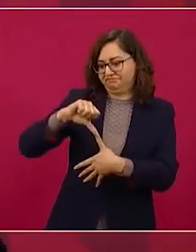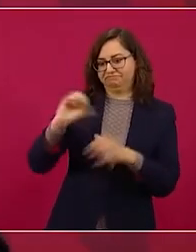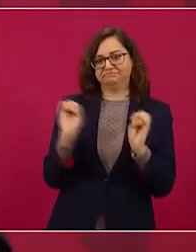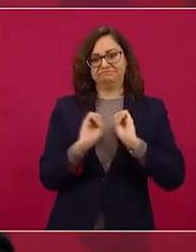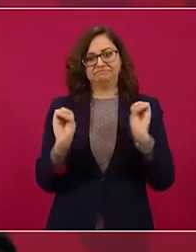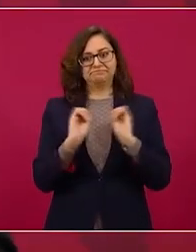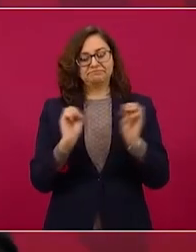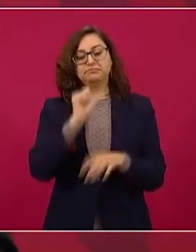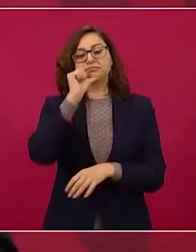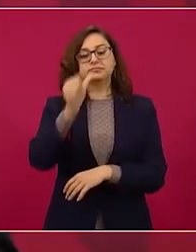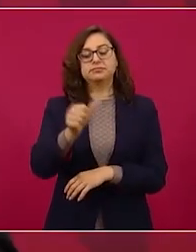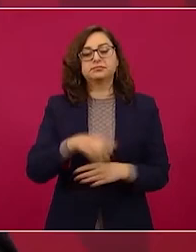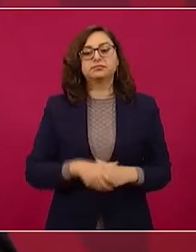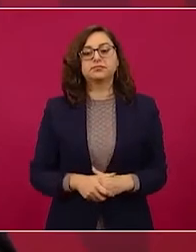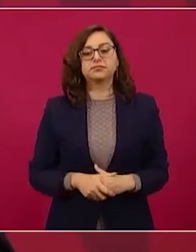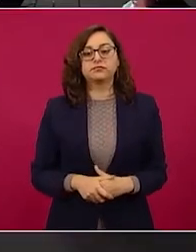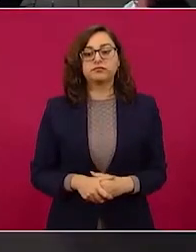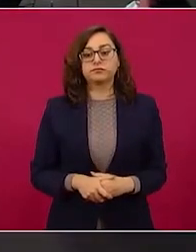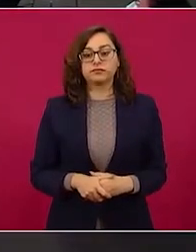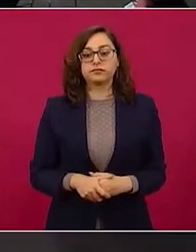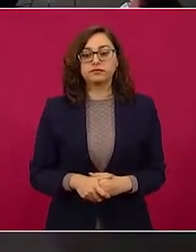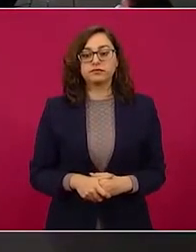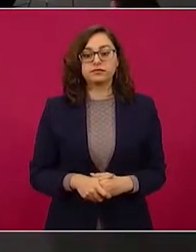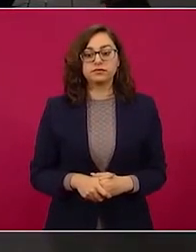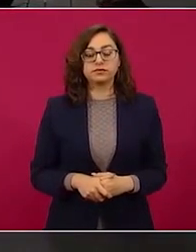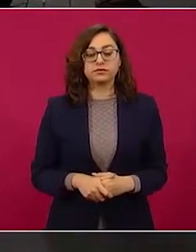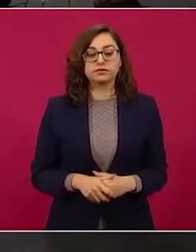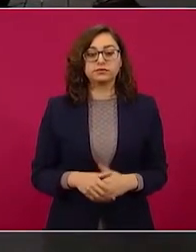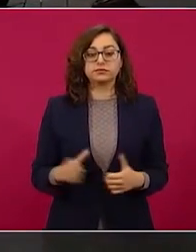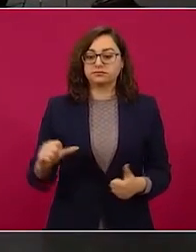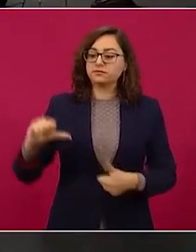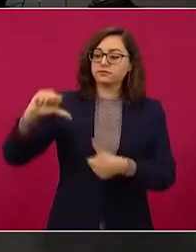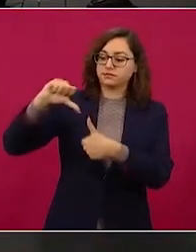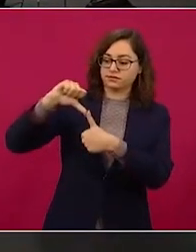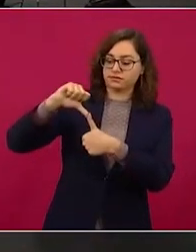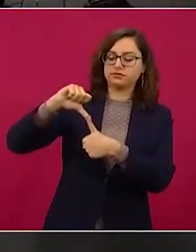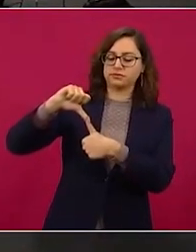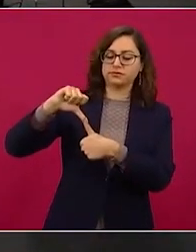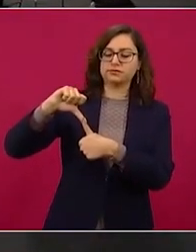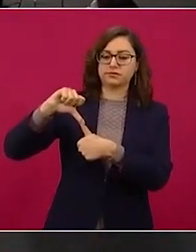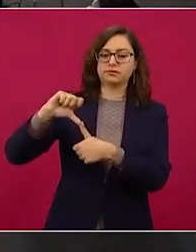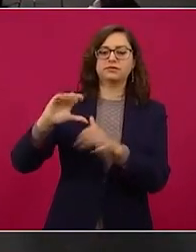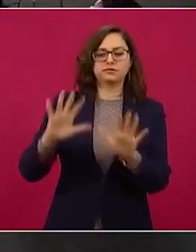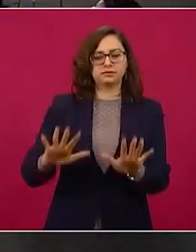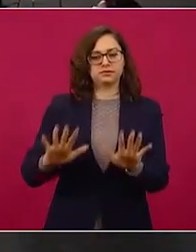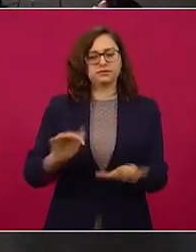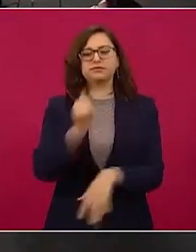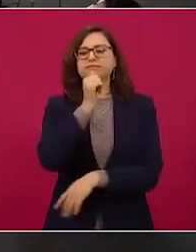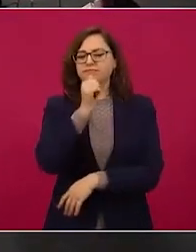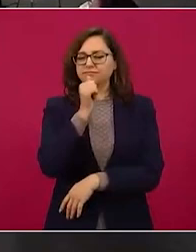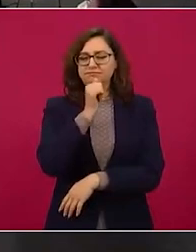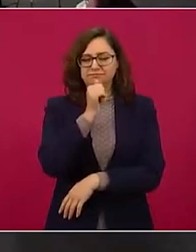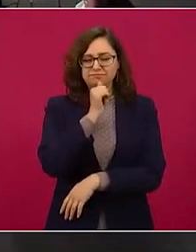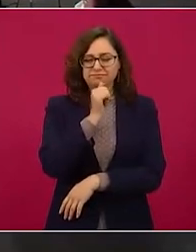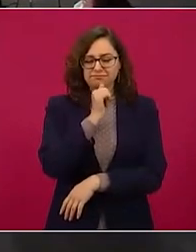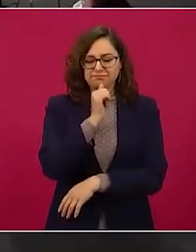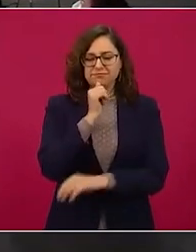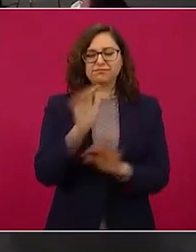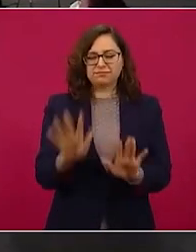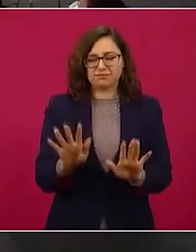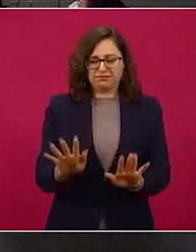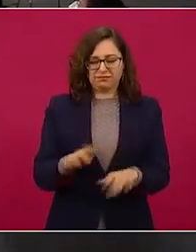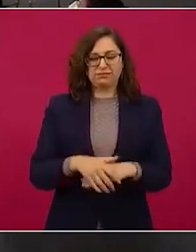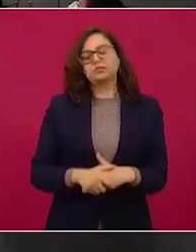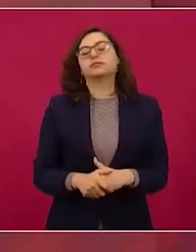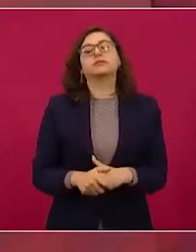Centroamérica, pero no nos adelantemos. Entonces, nos dio mucho